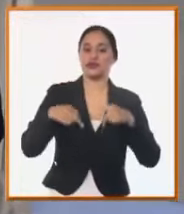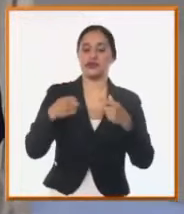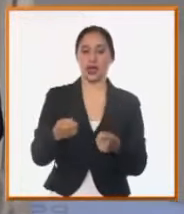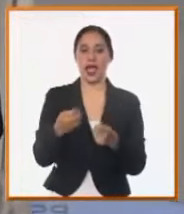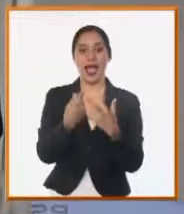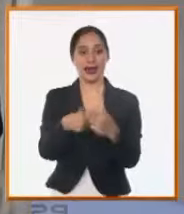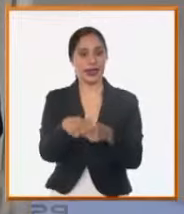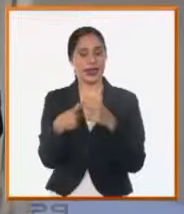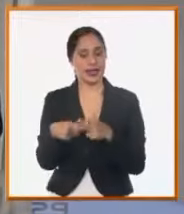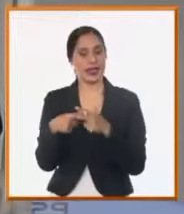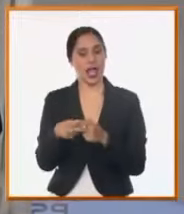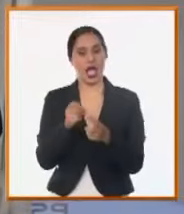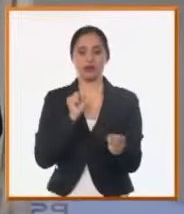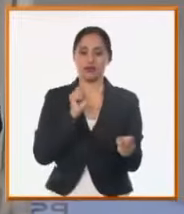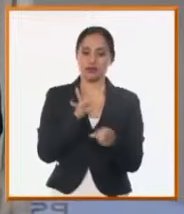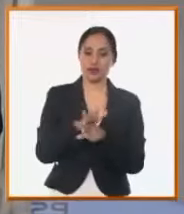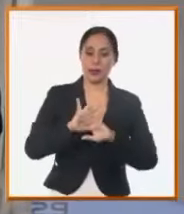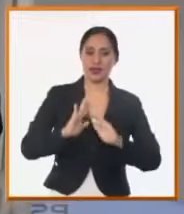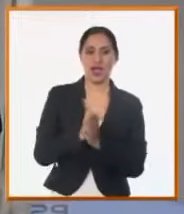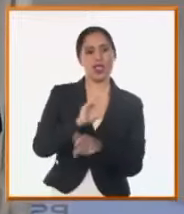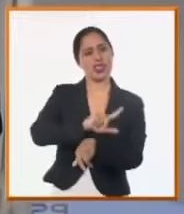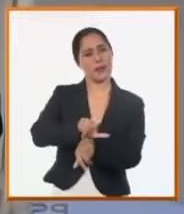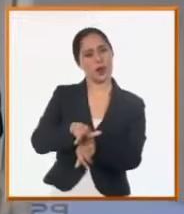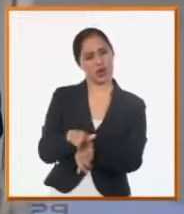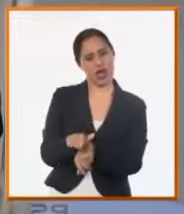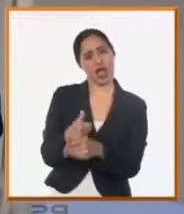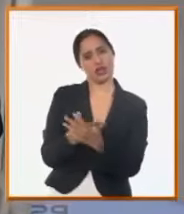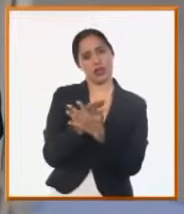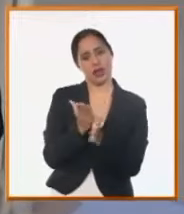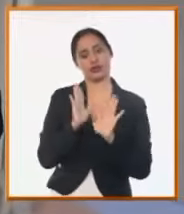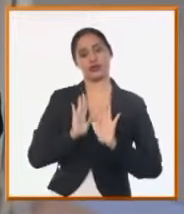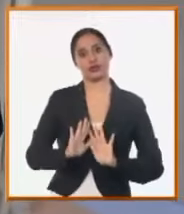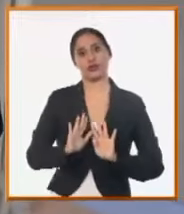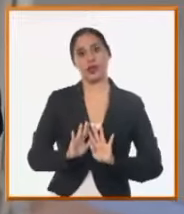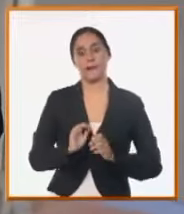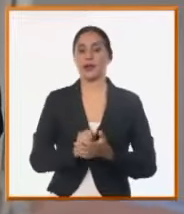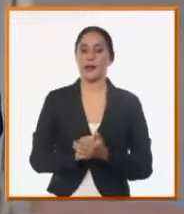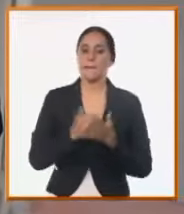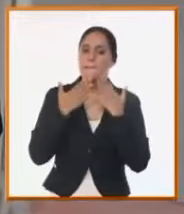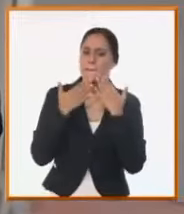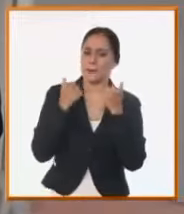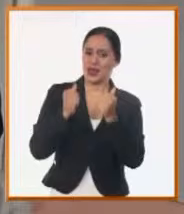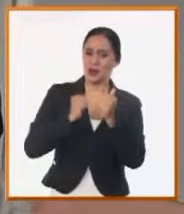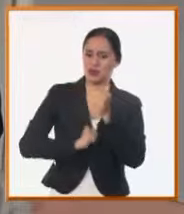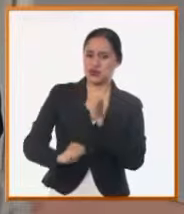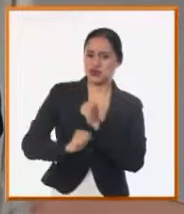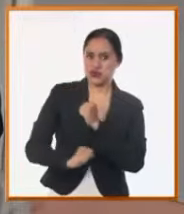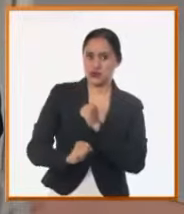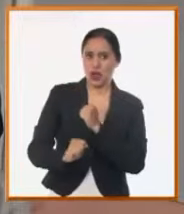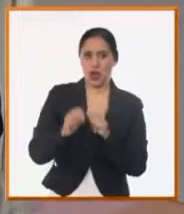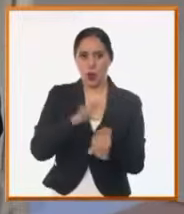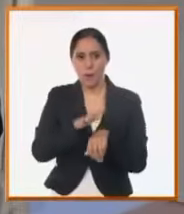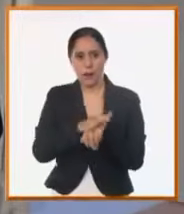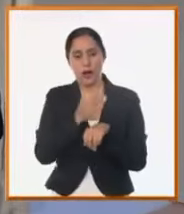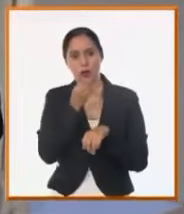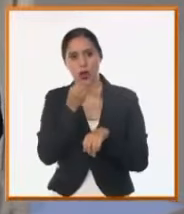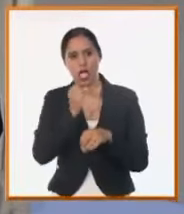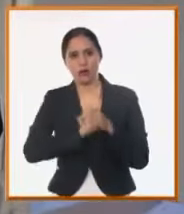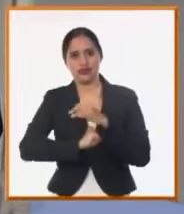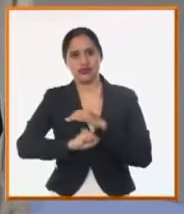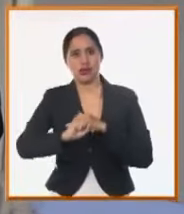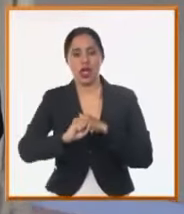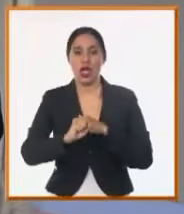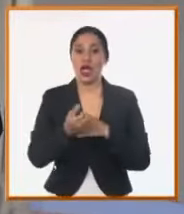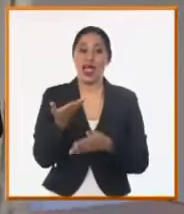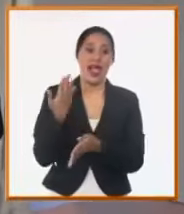conductora y eso va creando inconveniente y va a demorar unos días en estabilizar. ¿Mayor presión puede llevar a Puede llevar a eso, incluso mucho tiempo